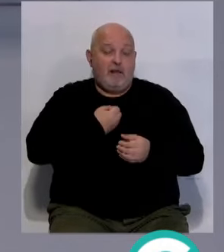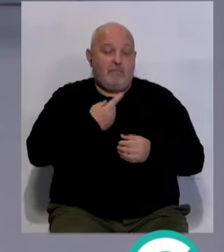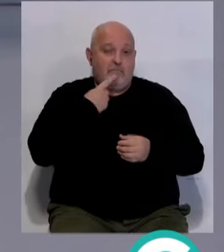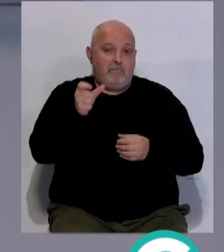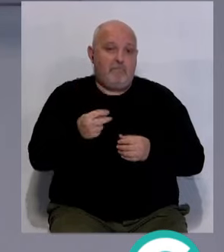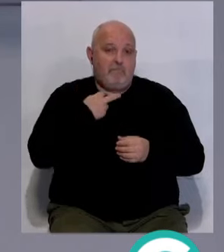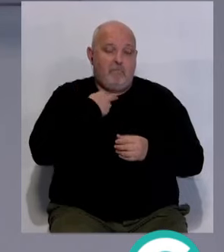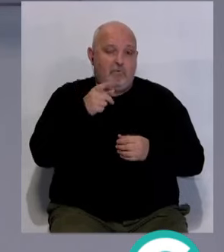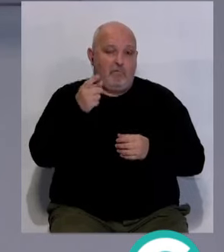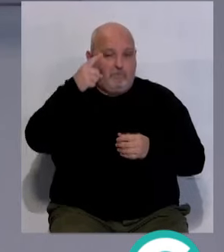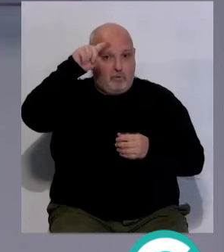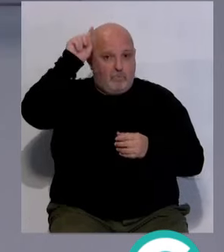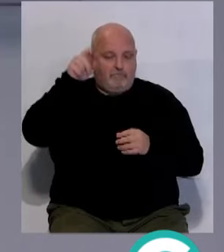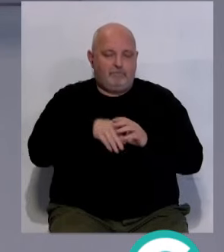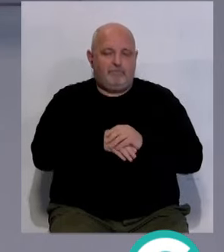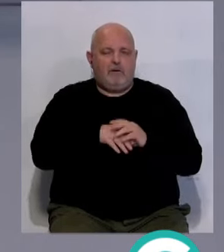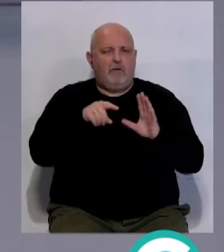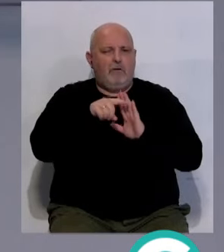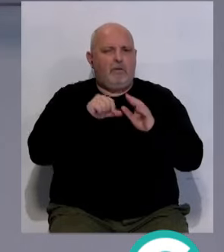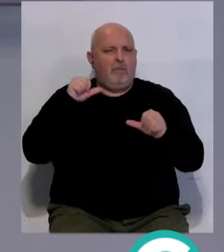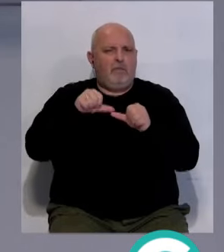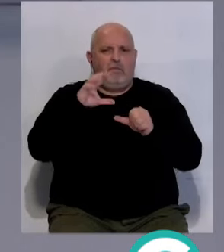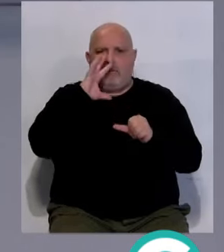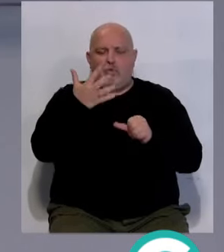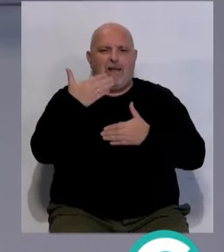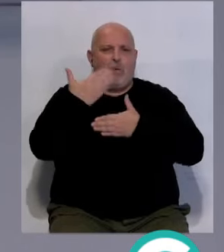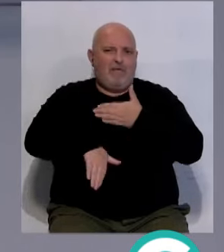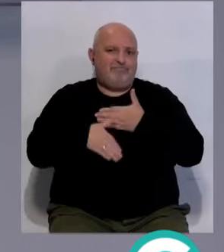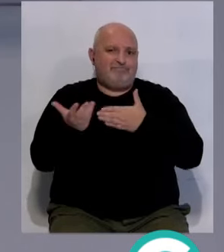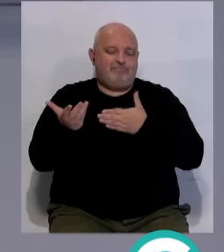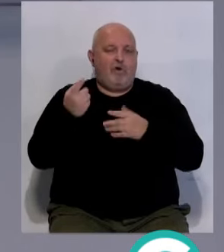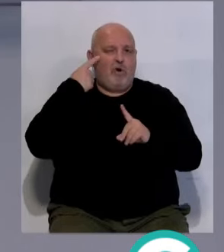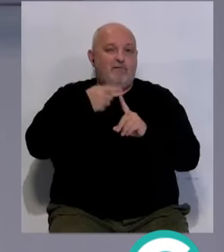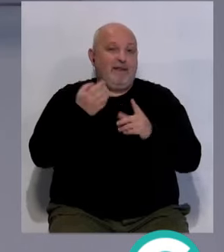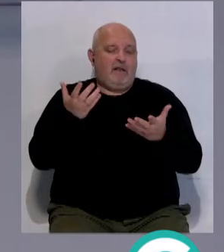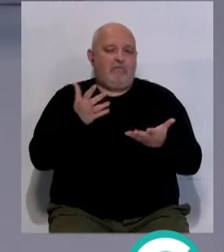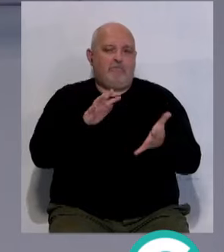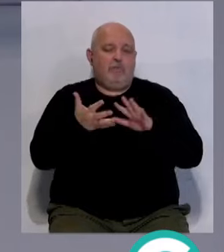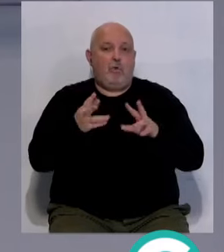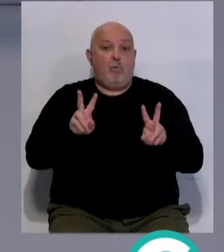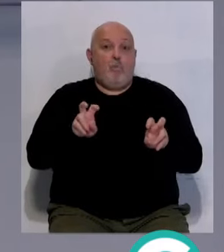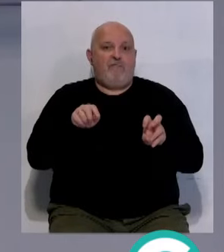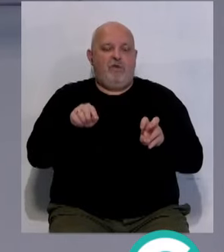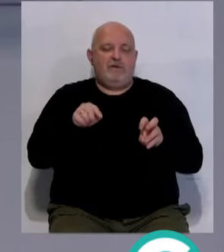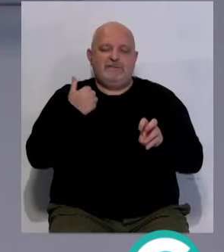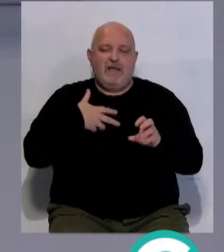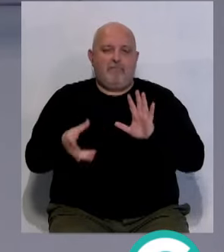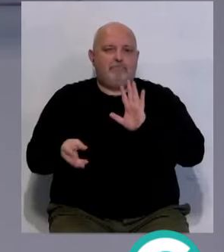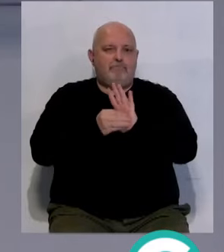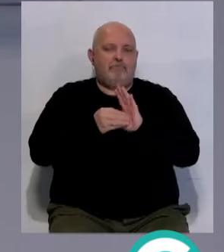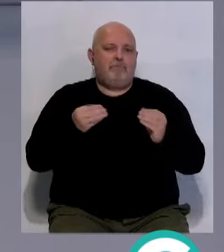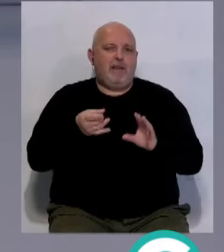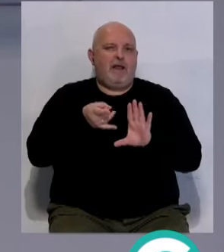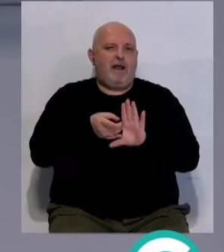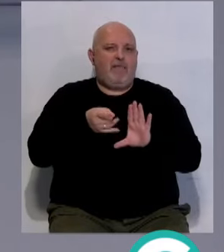primer edil. Bruno García ha recordado que este pliego lleva cinco años caducado y su objetivo es que el nuevo esté bien dotado para la